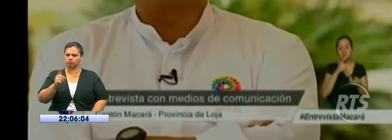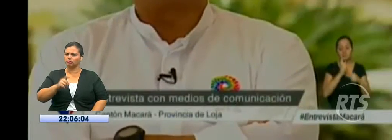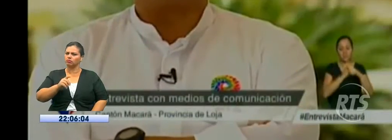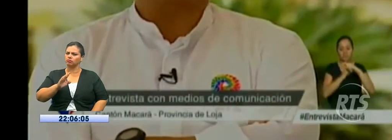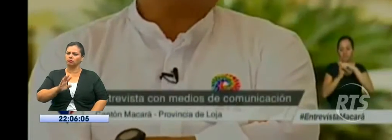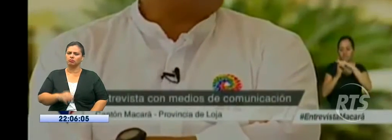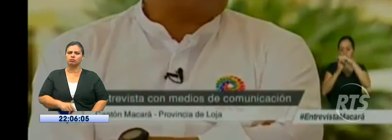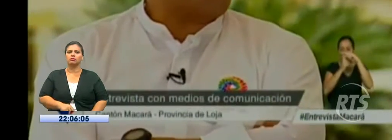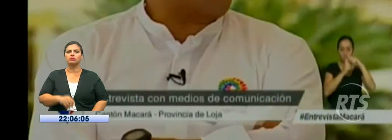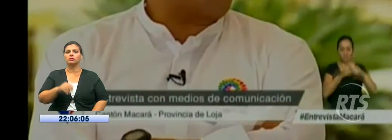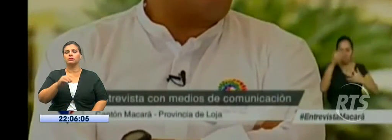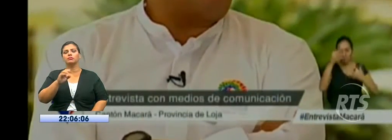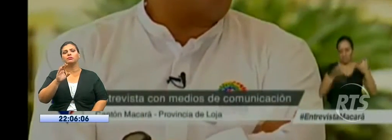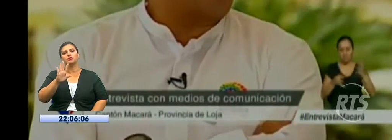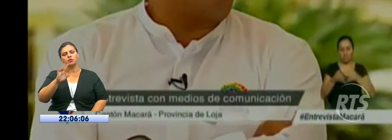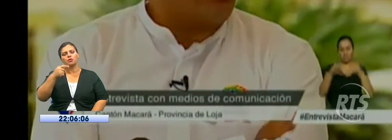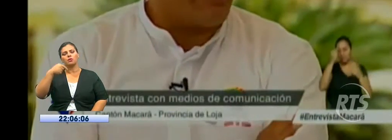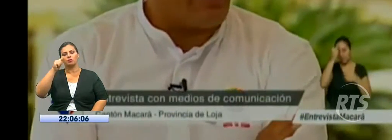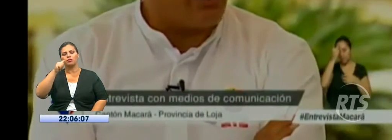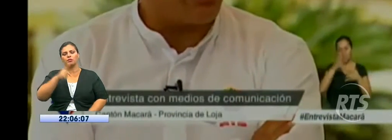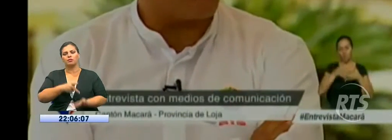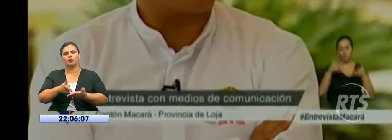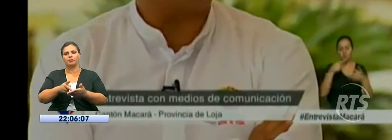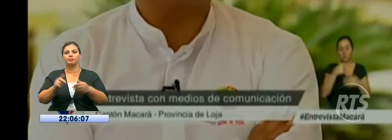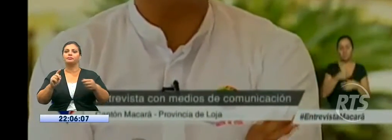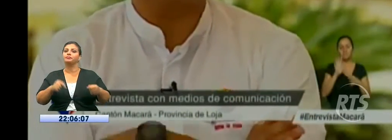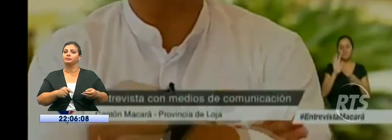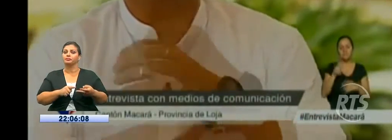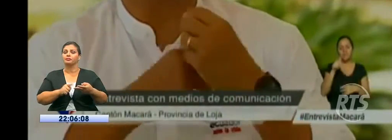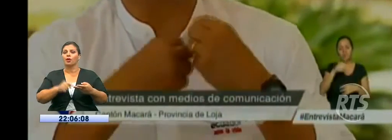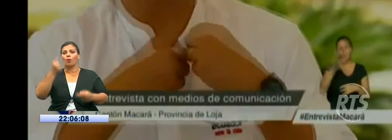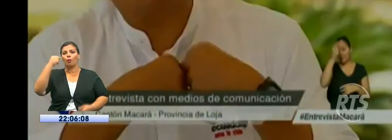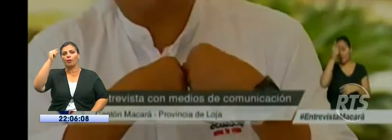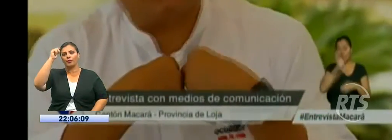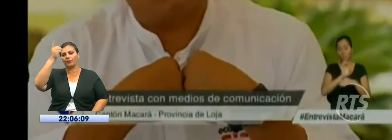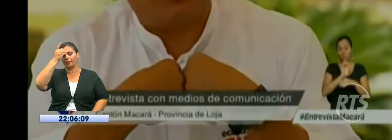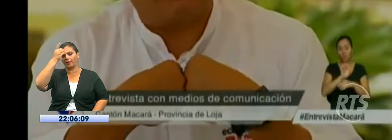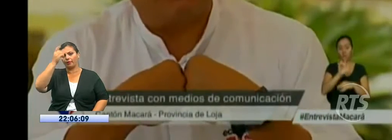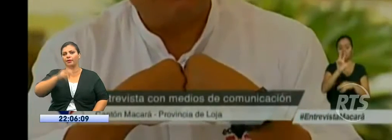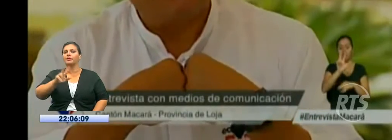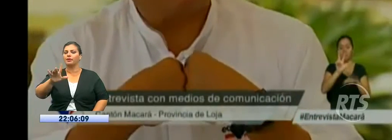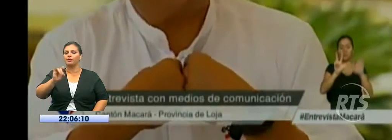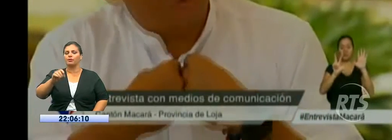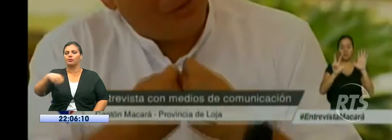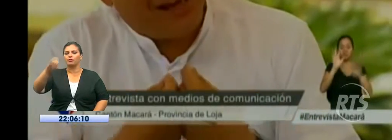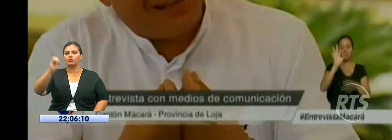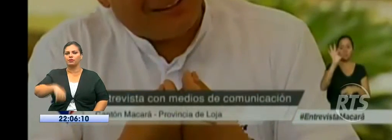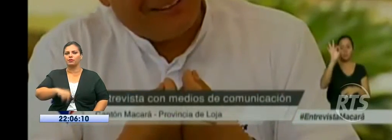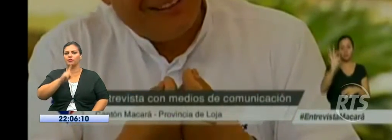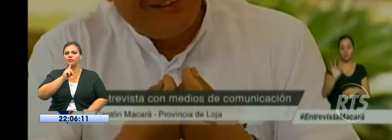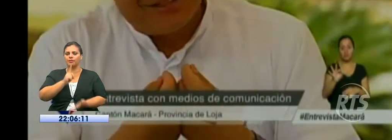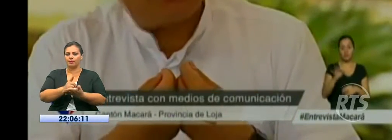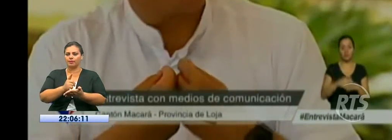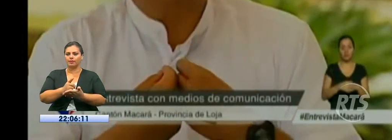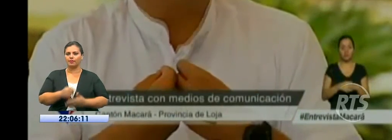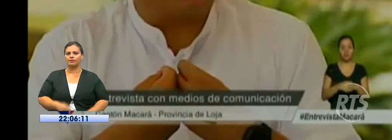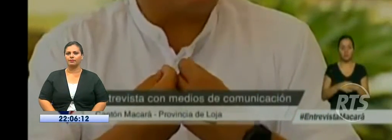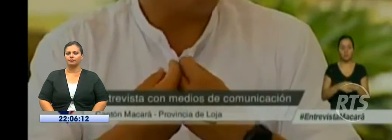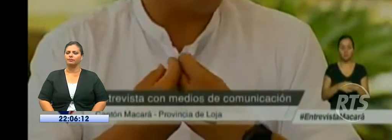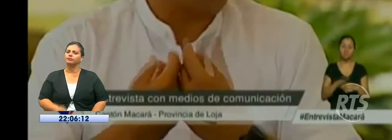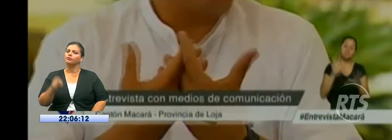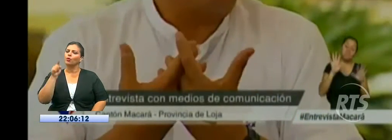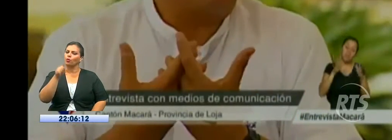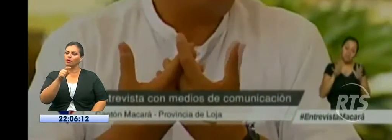Vea, la realidad es que la deuda está en unos 38%, pero como nosotros la calculamos, que es equivocada. O cuando usted